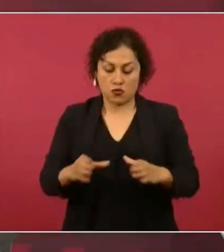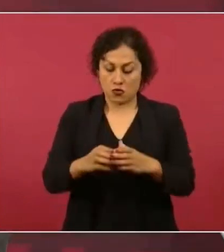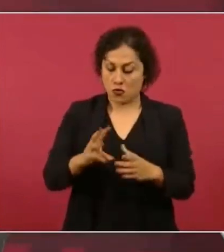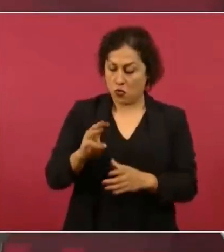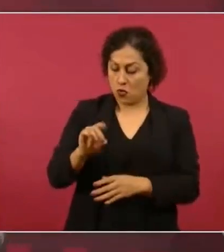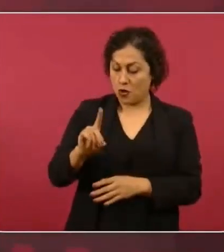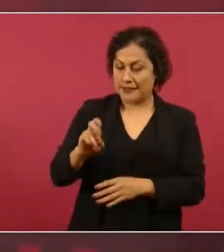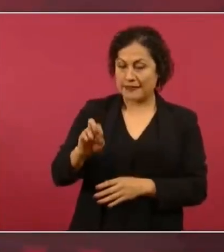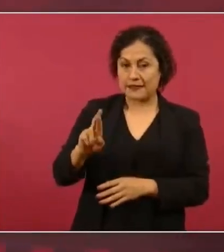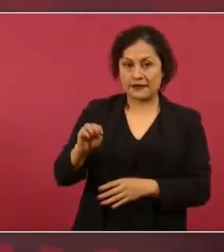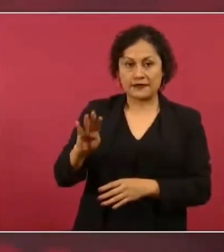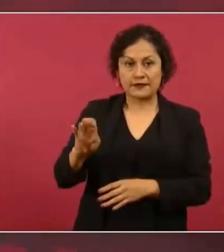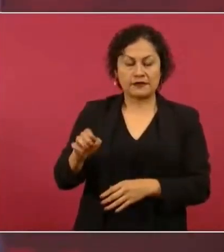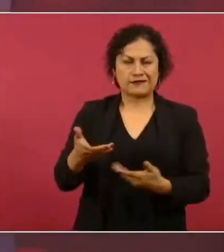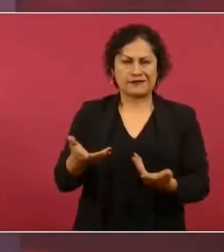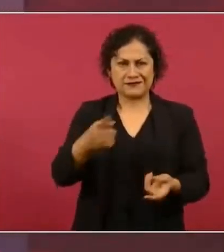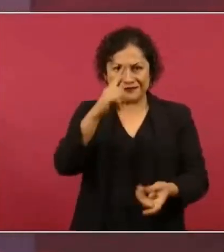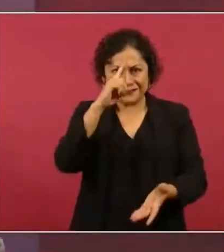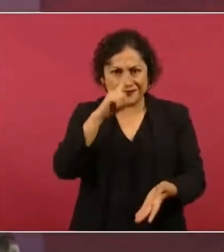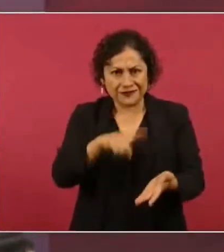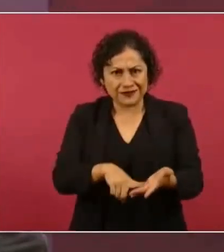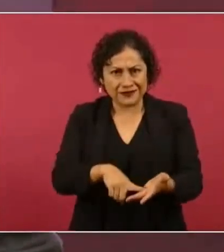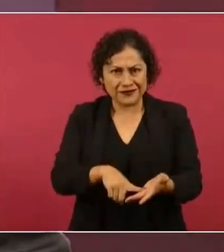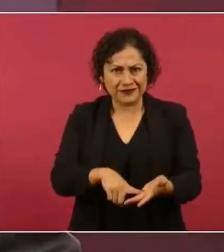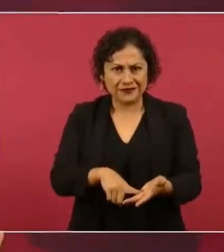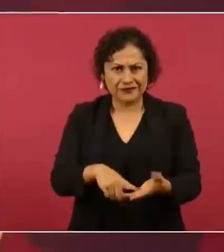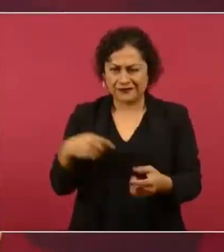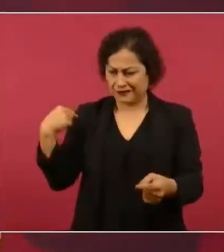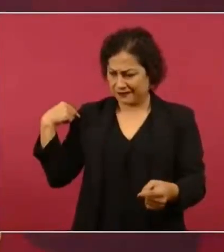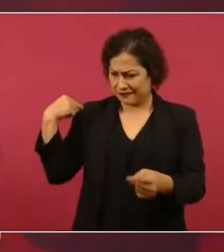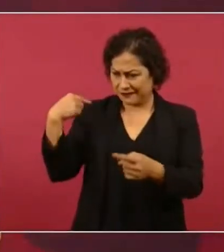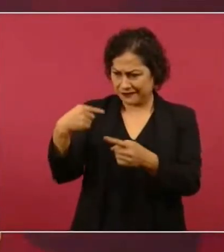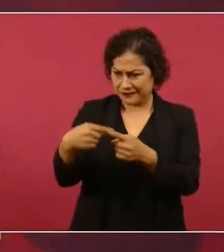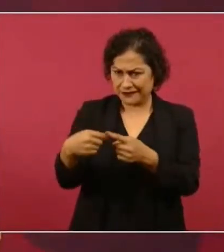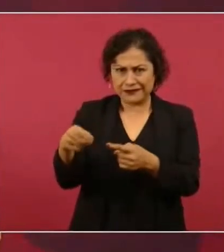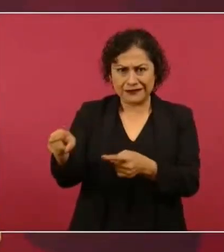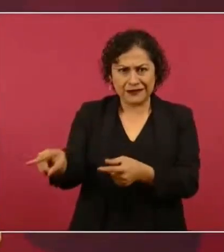imagínense en cuántos fraudes ha participado